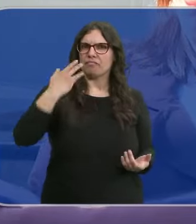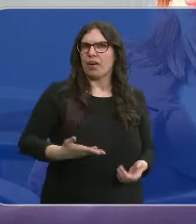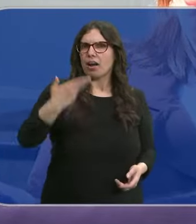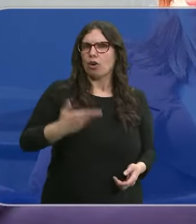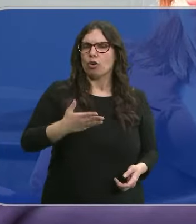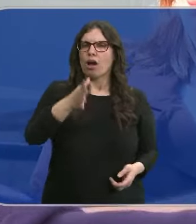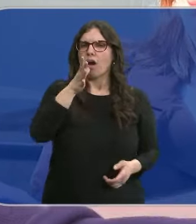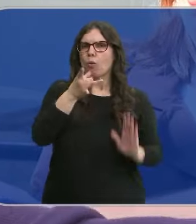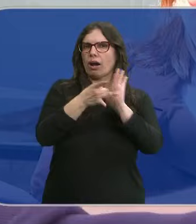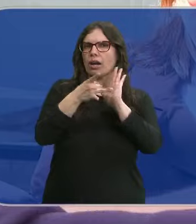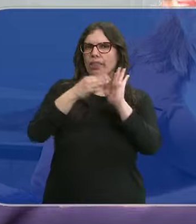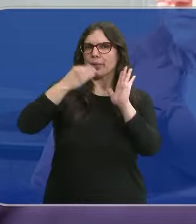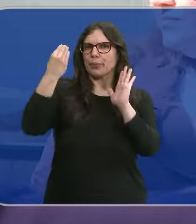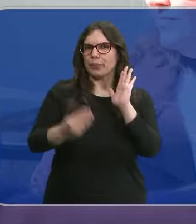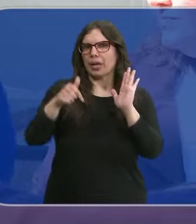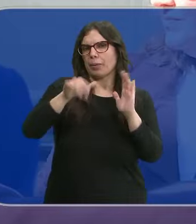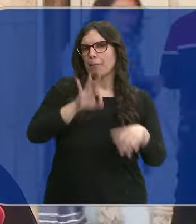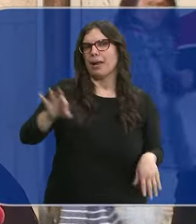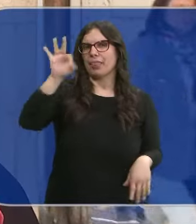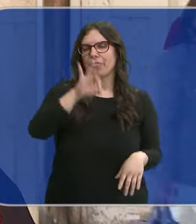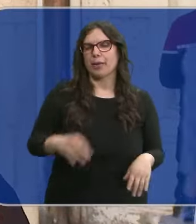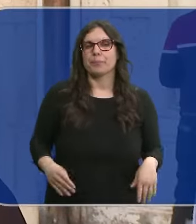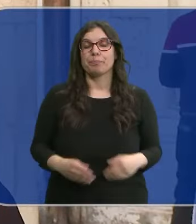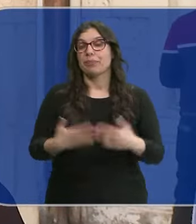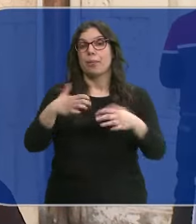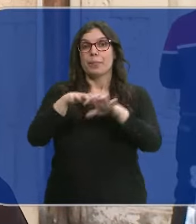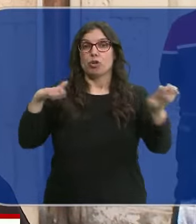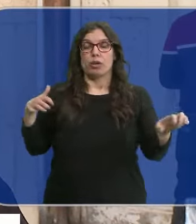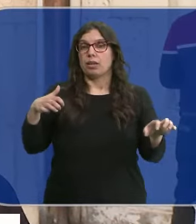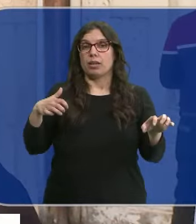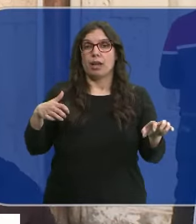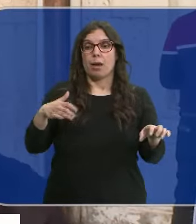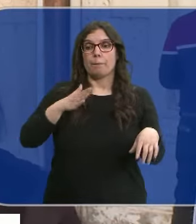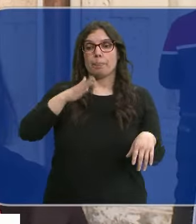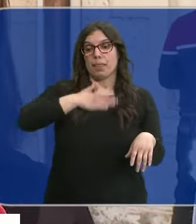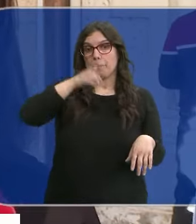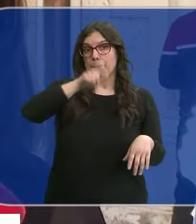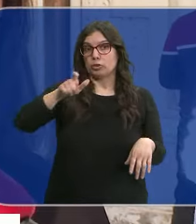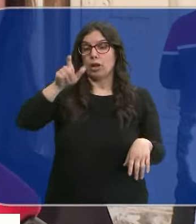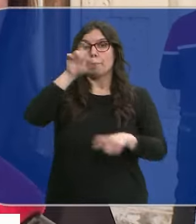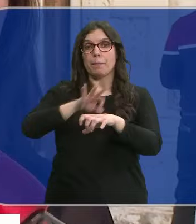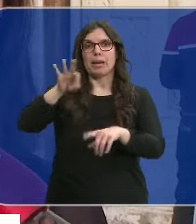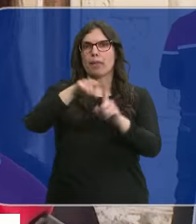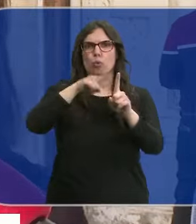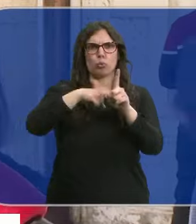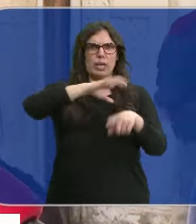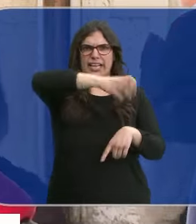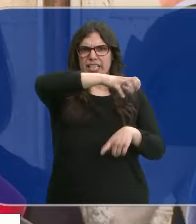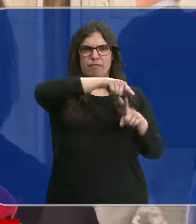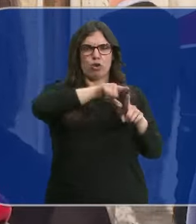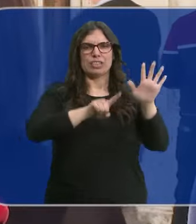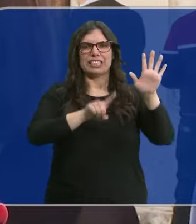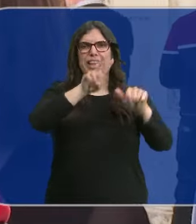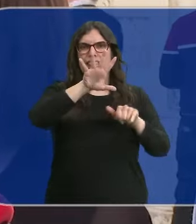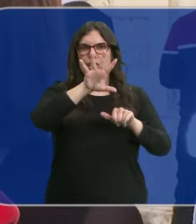agua de calidad que tenemos en Palencia. Mayoritariamente, el palentino utiliza el agua del grifo. Casi un 75